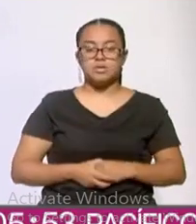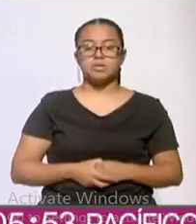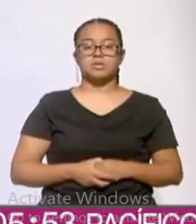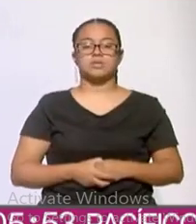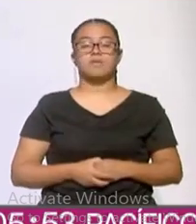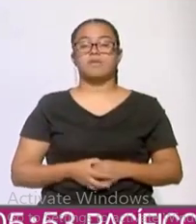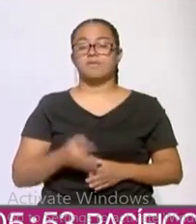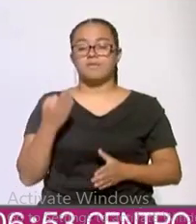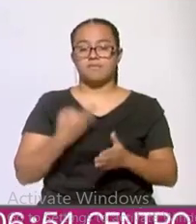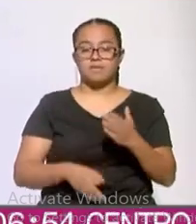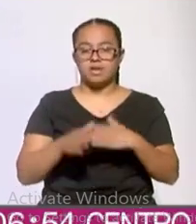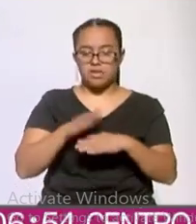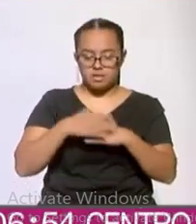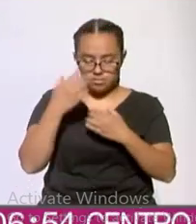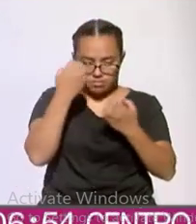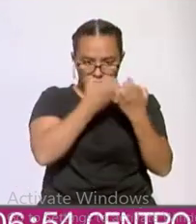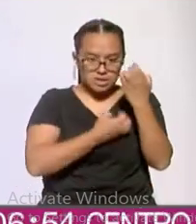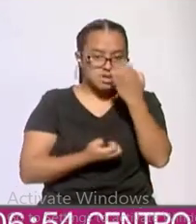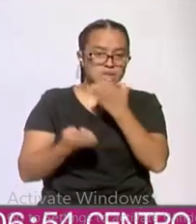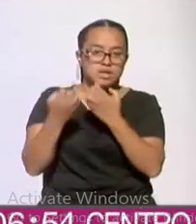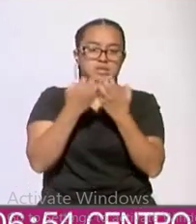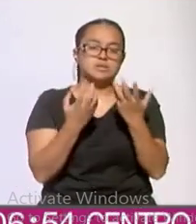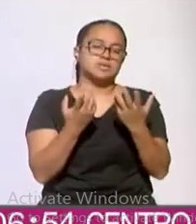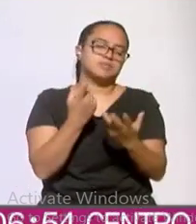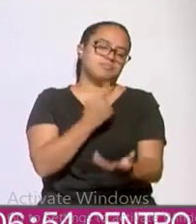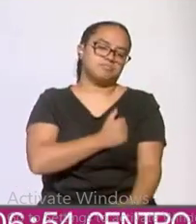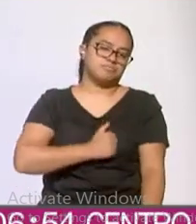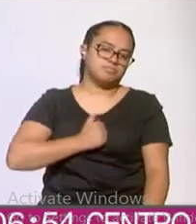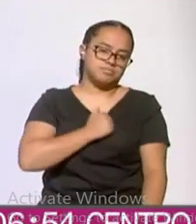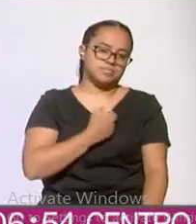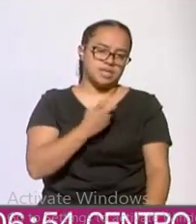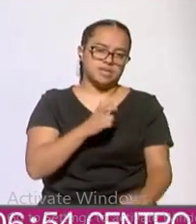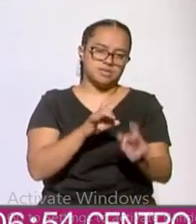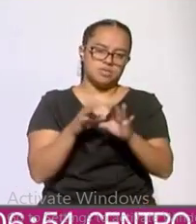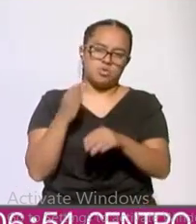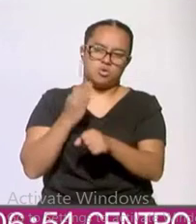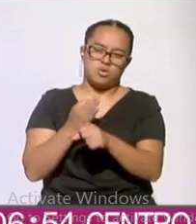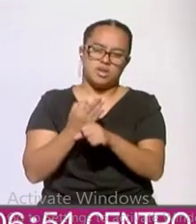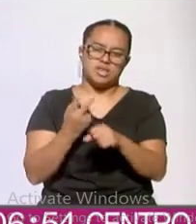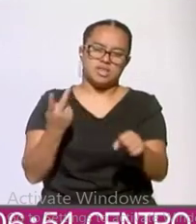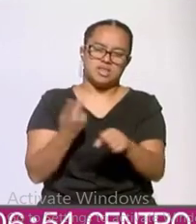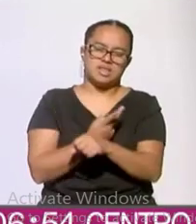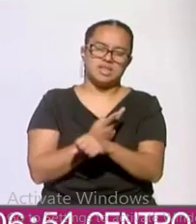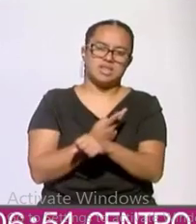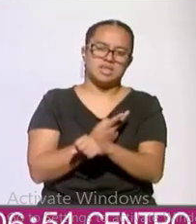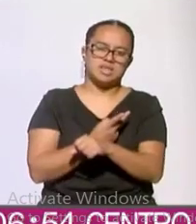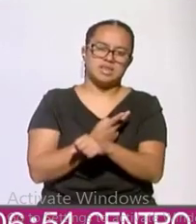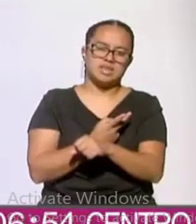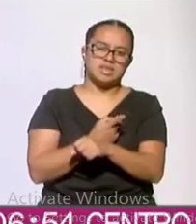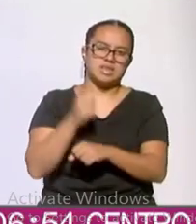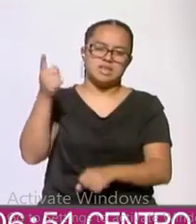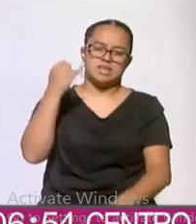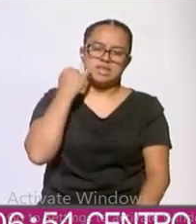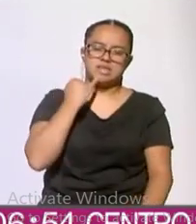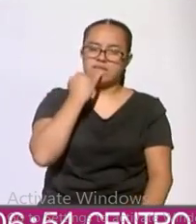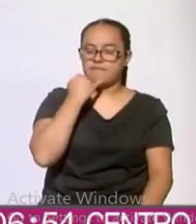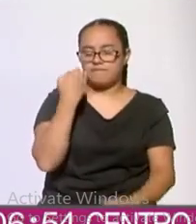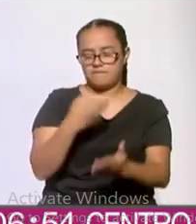Nos falta evaluar, lamentablemente, esta situación que está pasando en Israel,